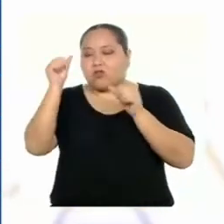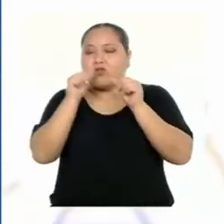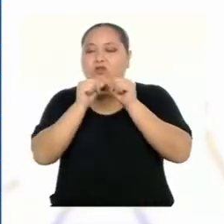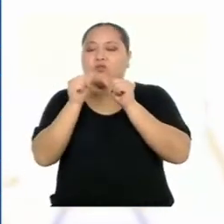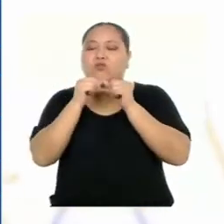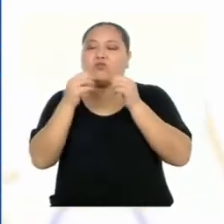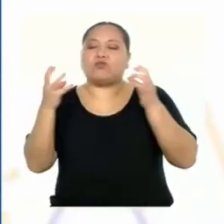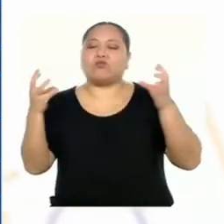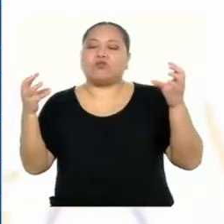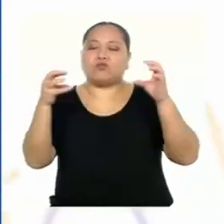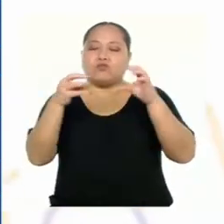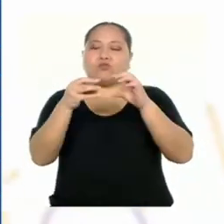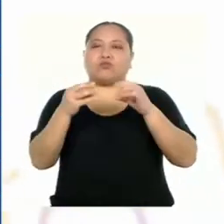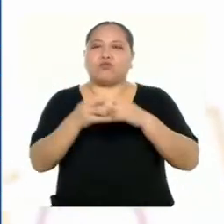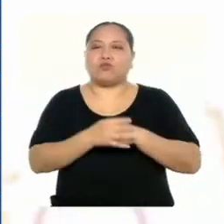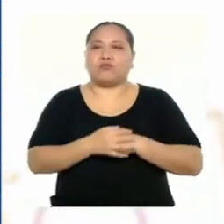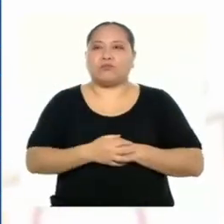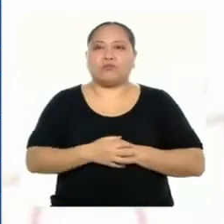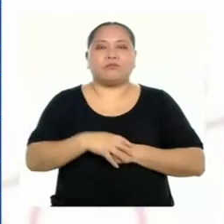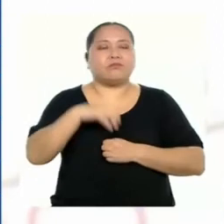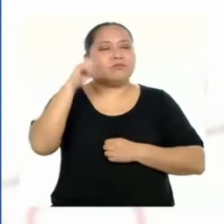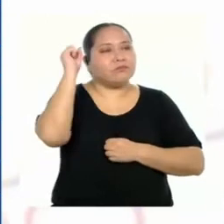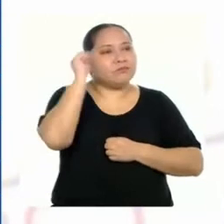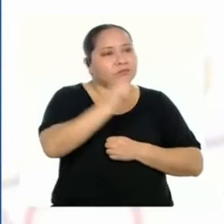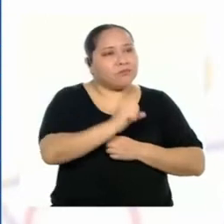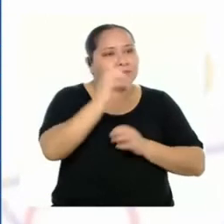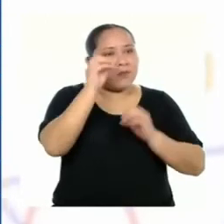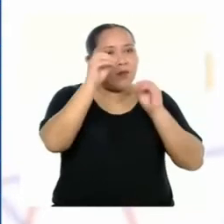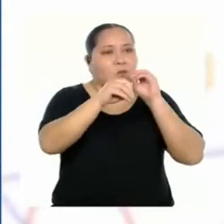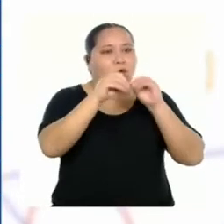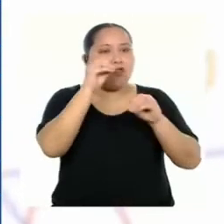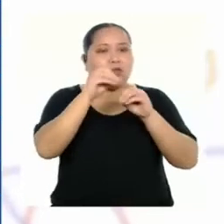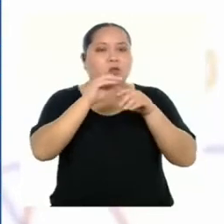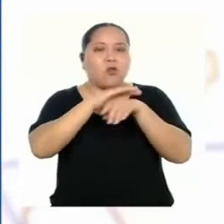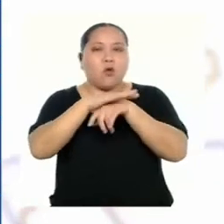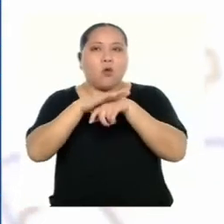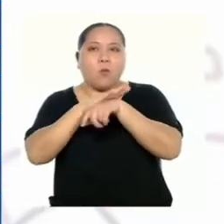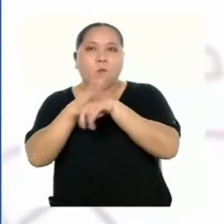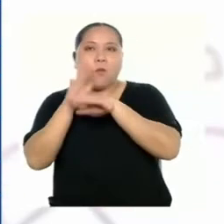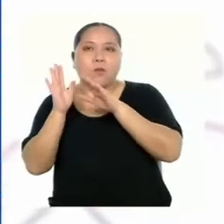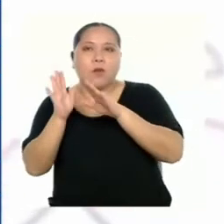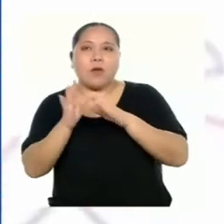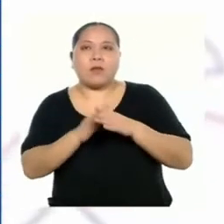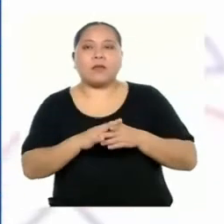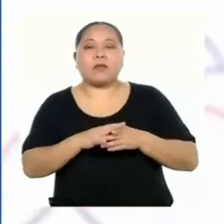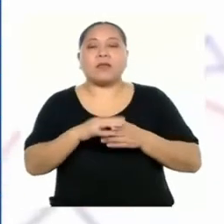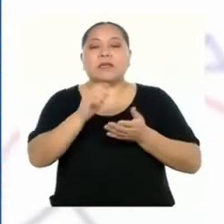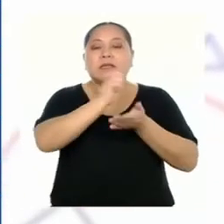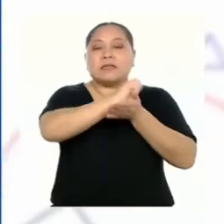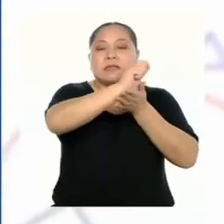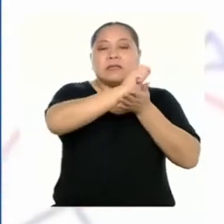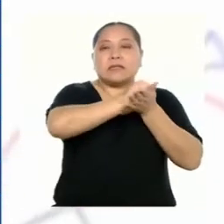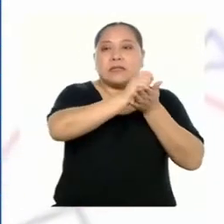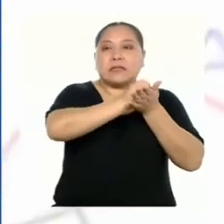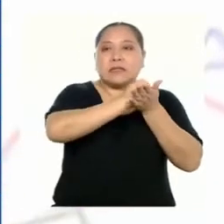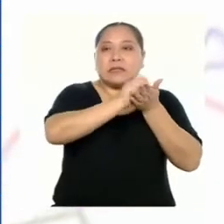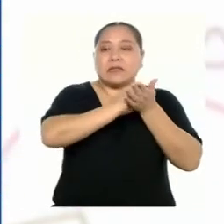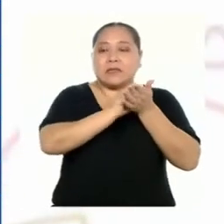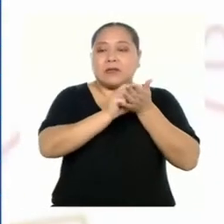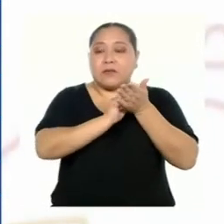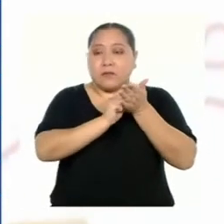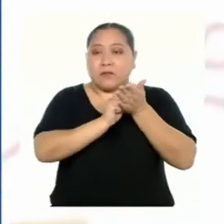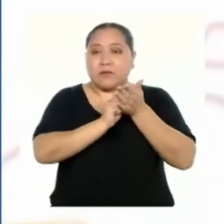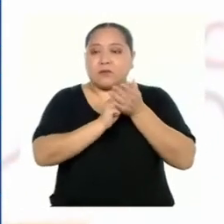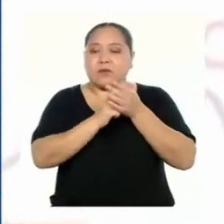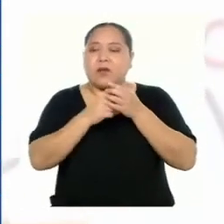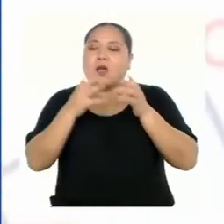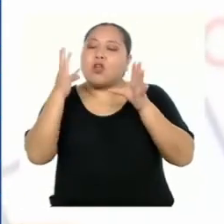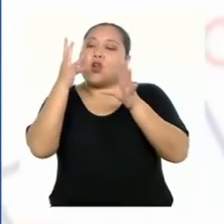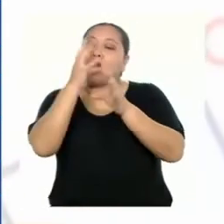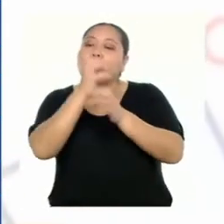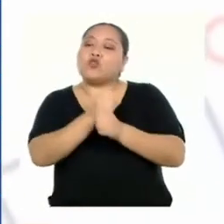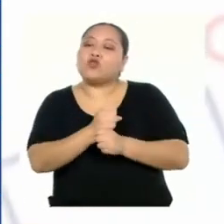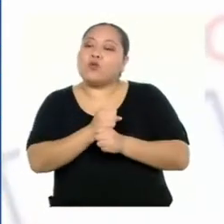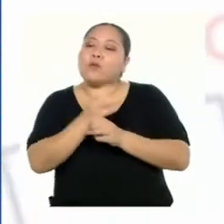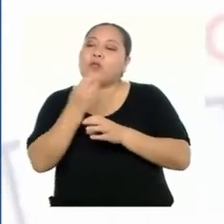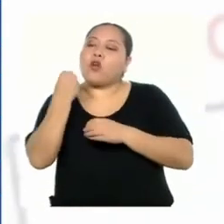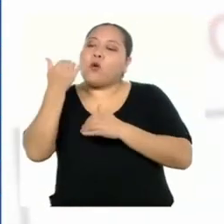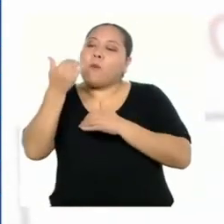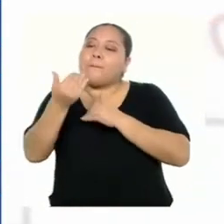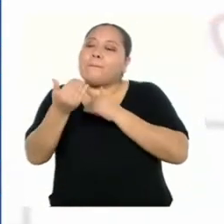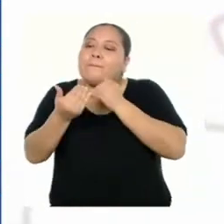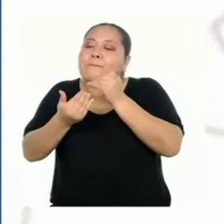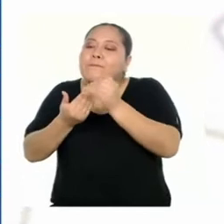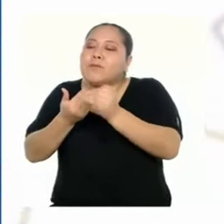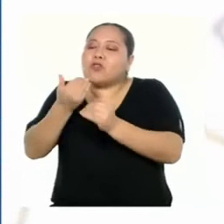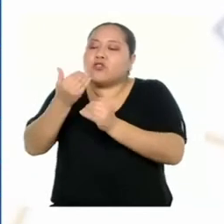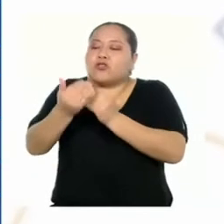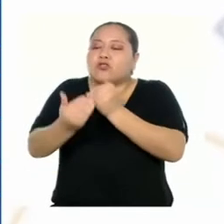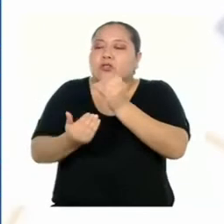Ajá, y para concebir un plan, describimos de manera resumida el procedimiento a realizar para la